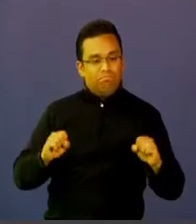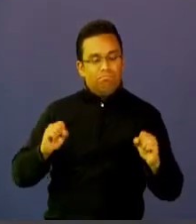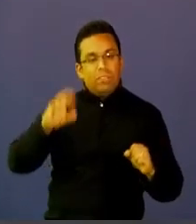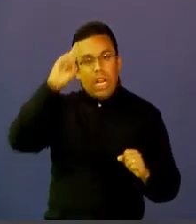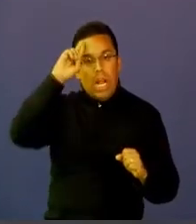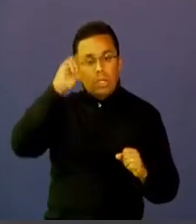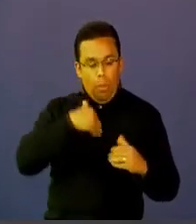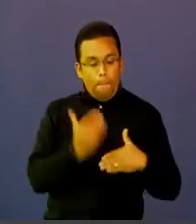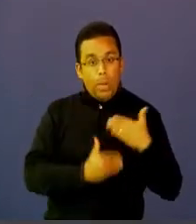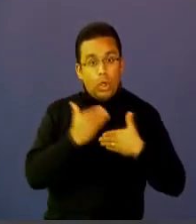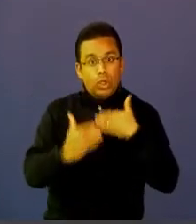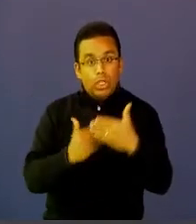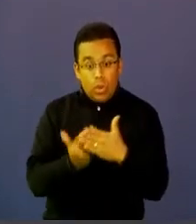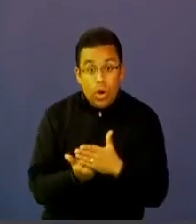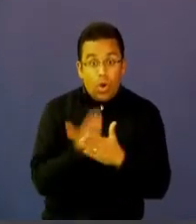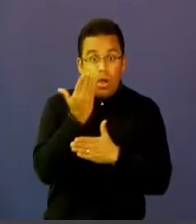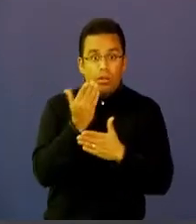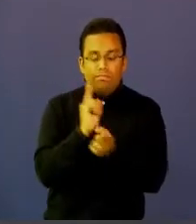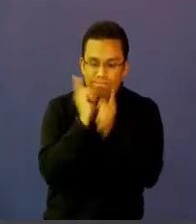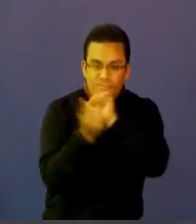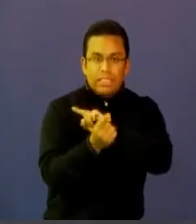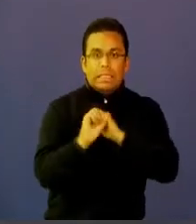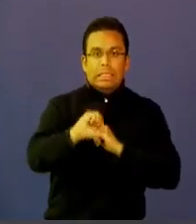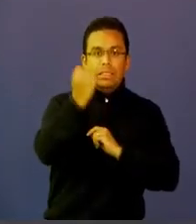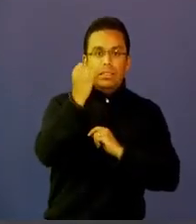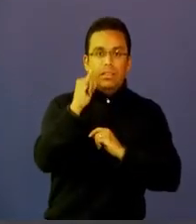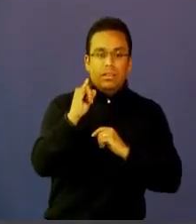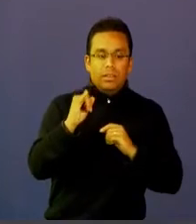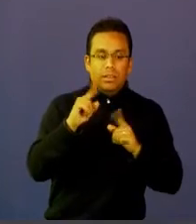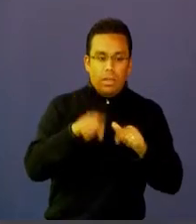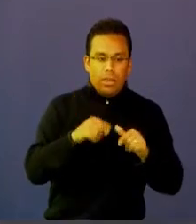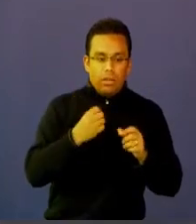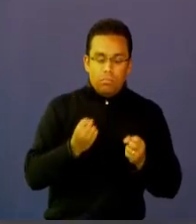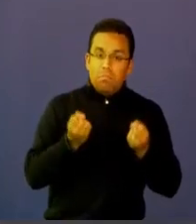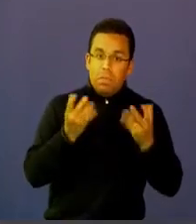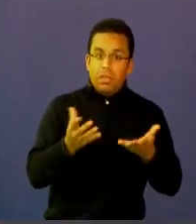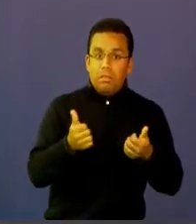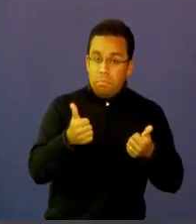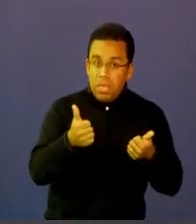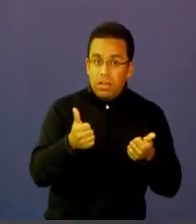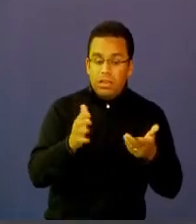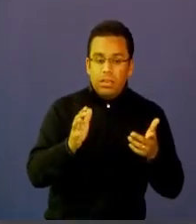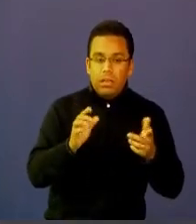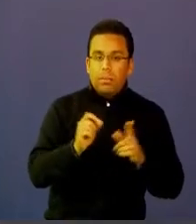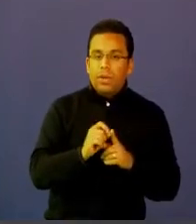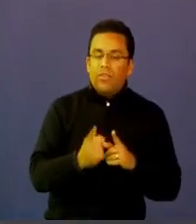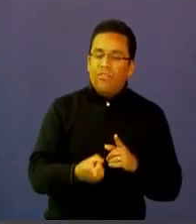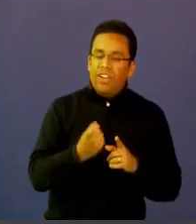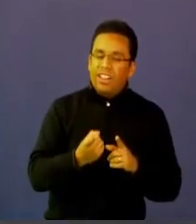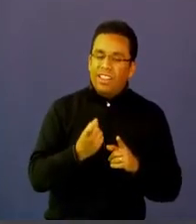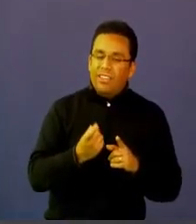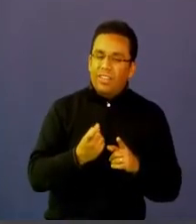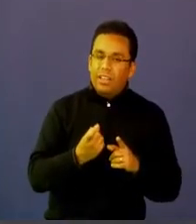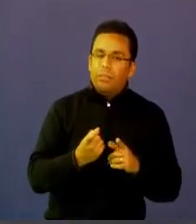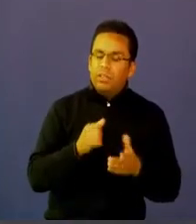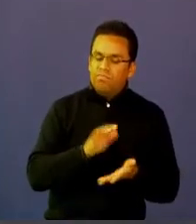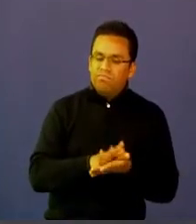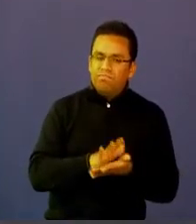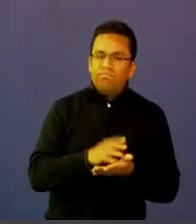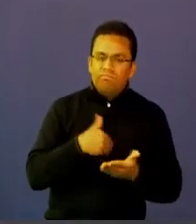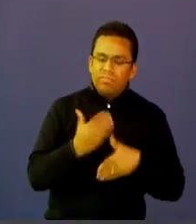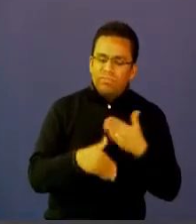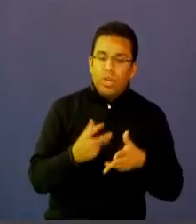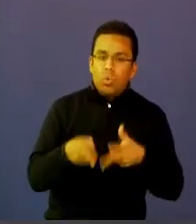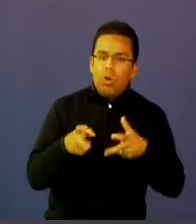proceso innovador si ha transformado si ha sido disruptivo y que le falta algo para terminar de implementarse y vendrán más innovaciones